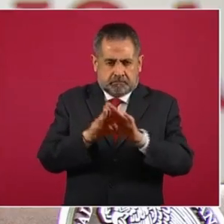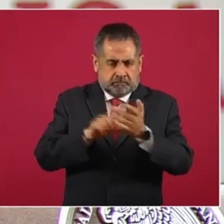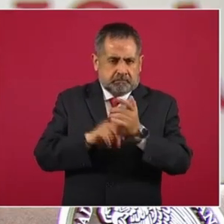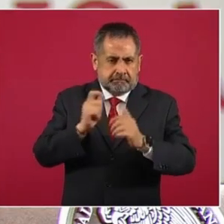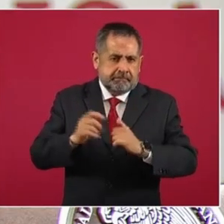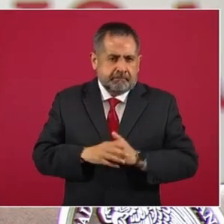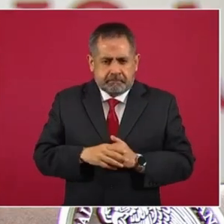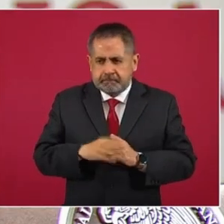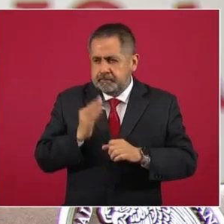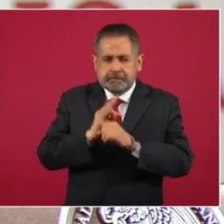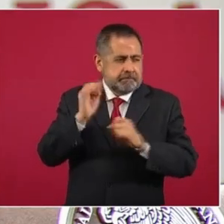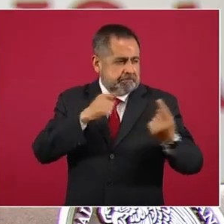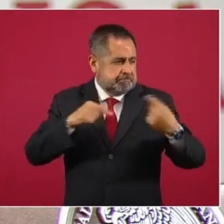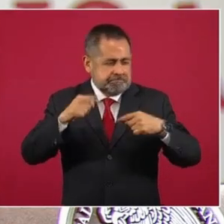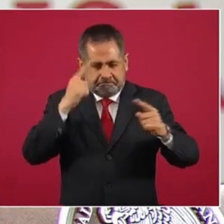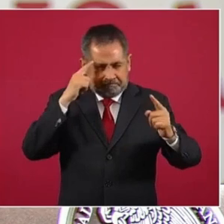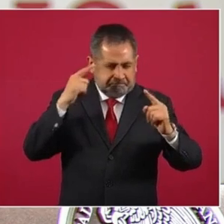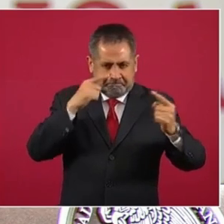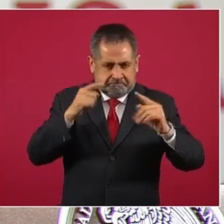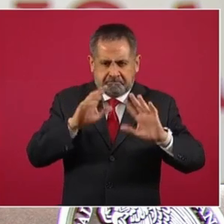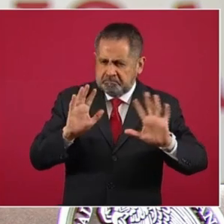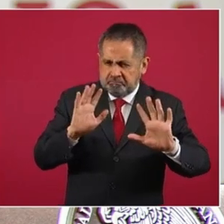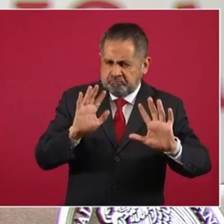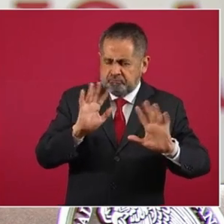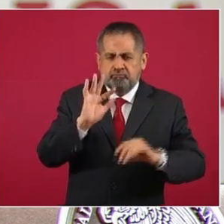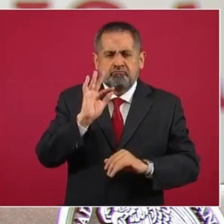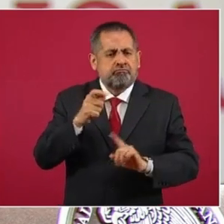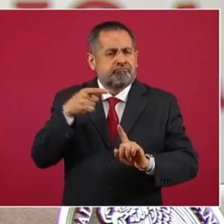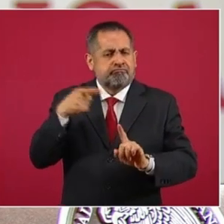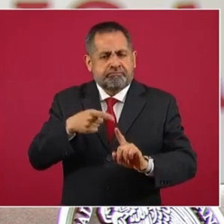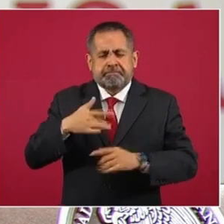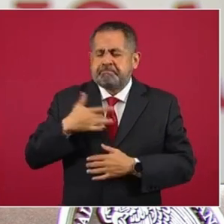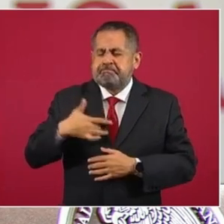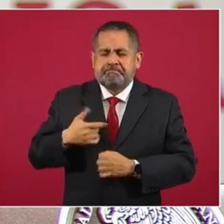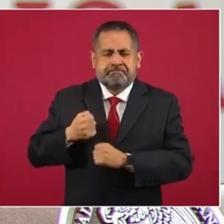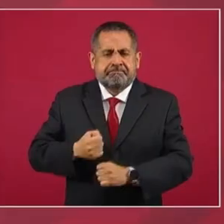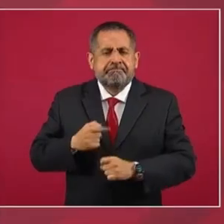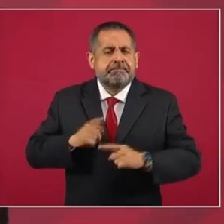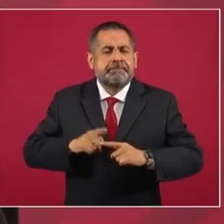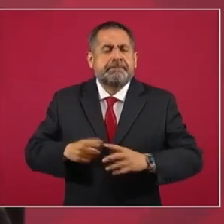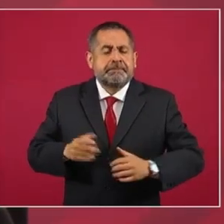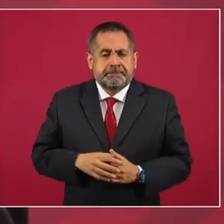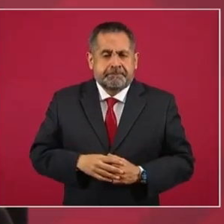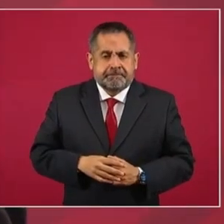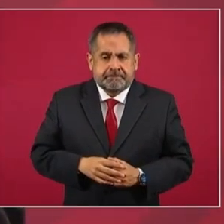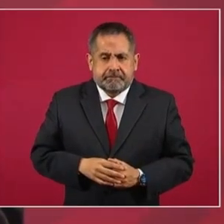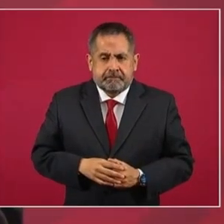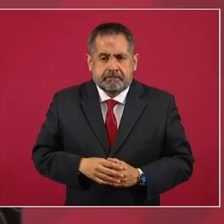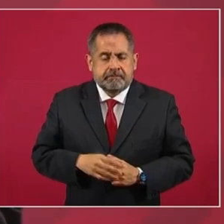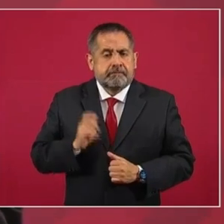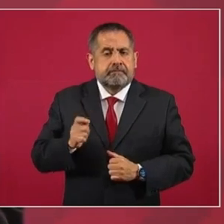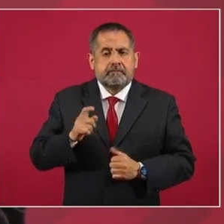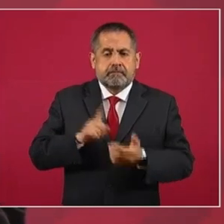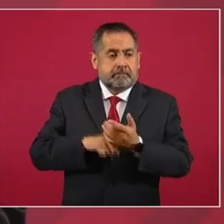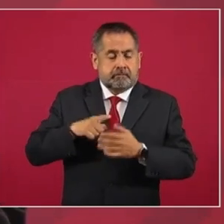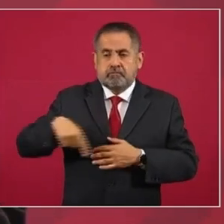de polémica, pero yo estoy seguro que los